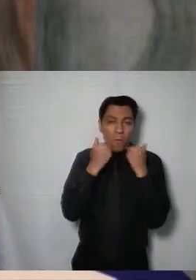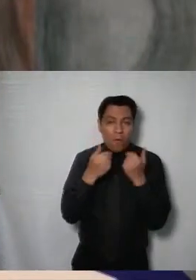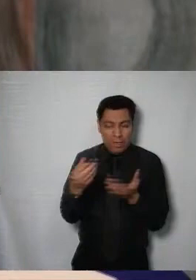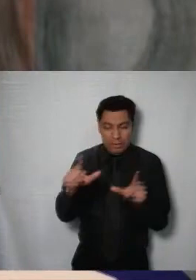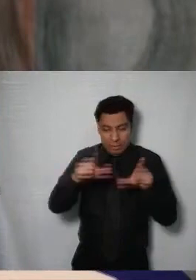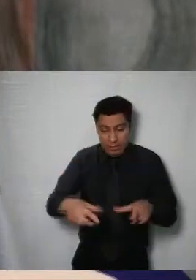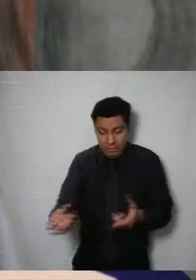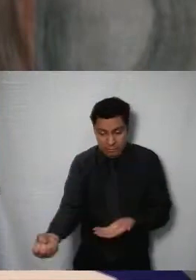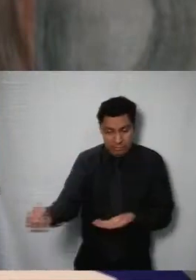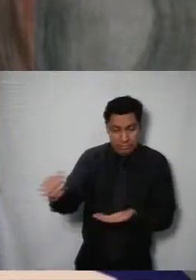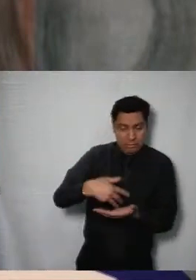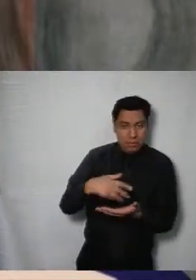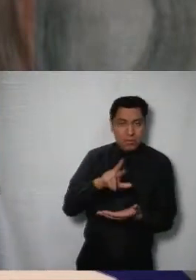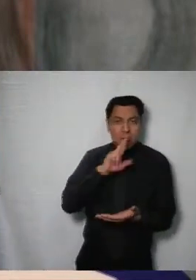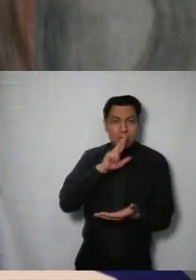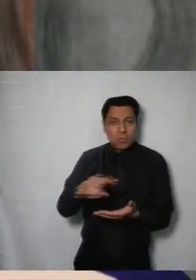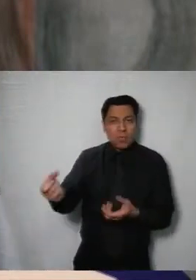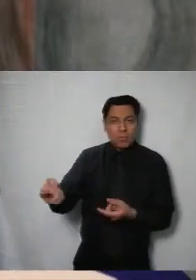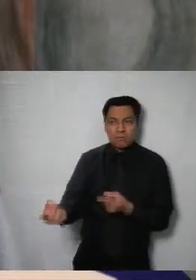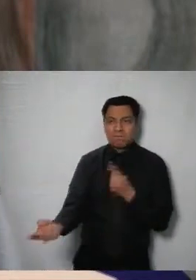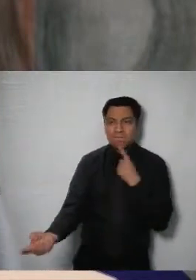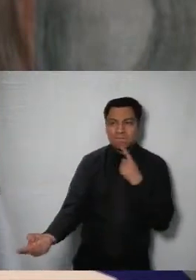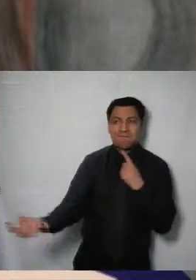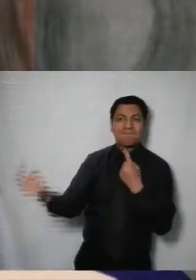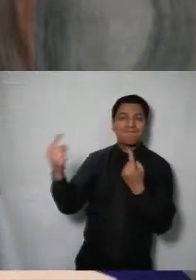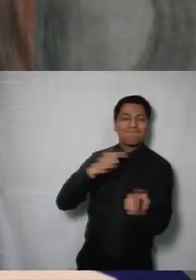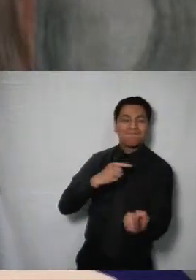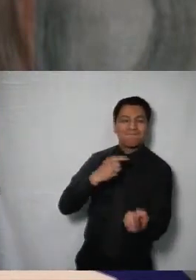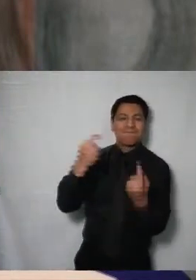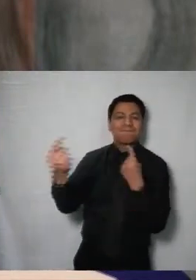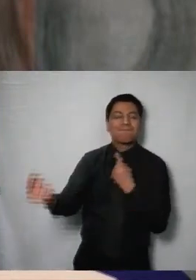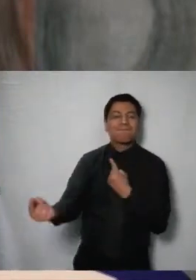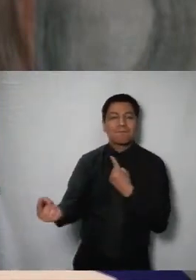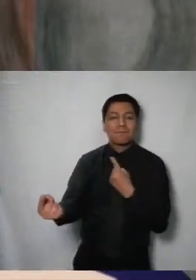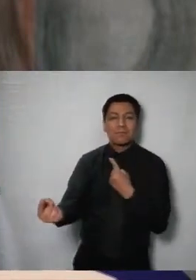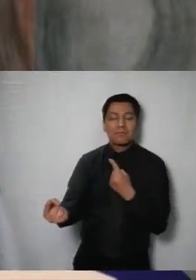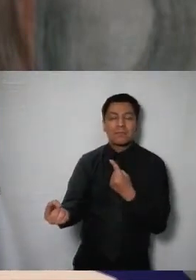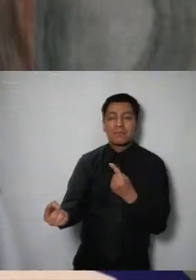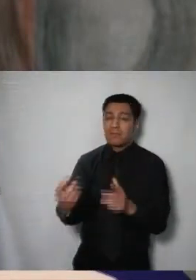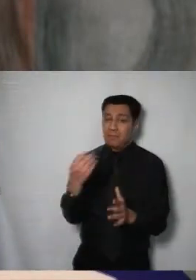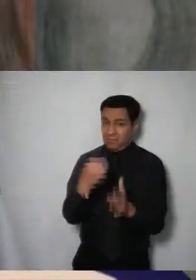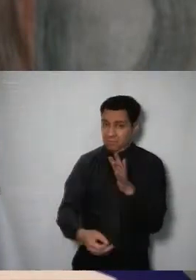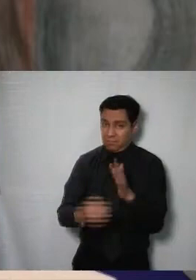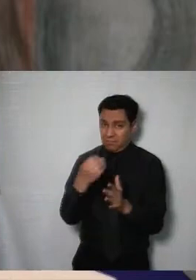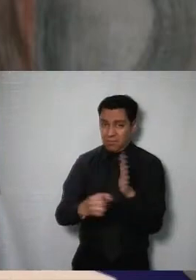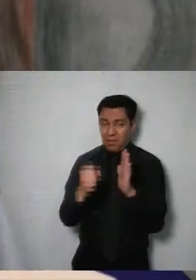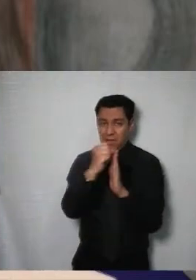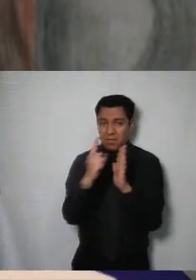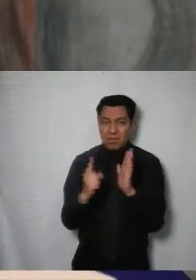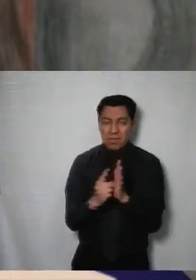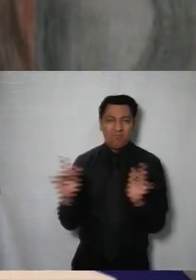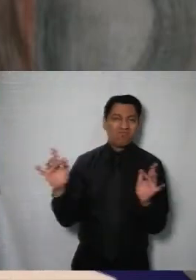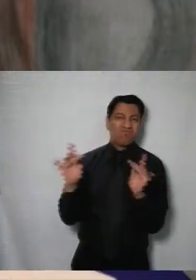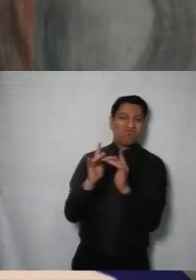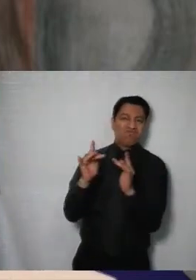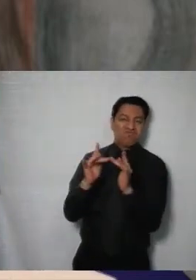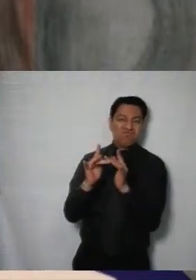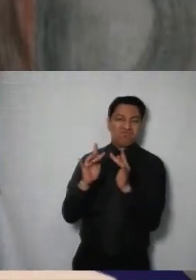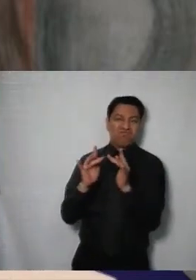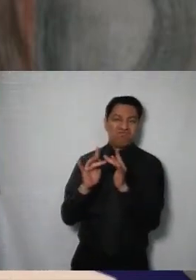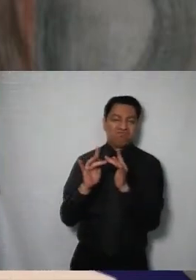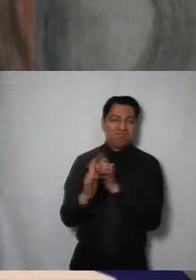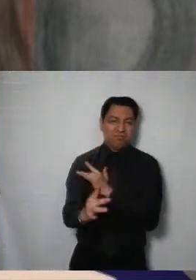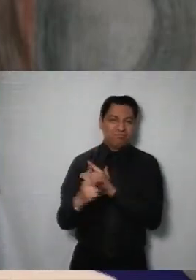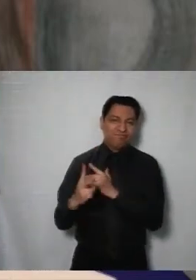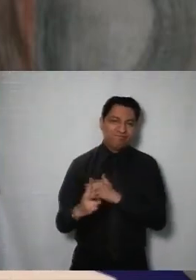las respuestas y la interacción que se tiene con el solicitante estuvo no funcionando un periodo